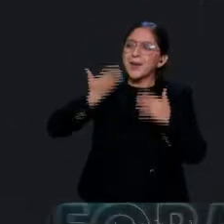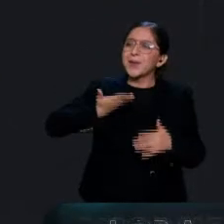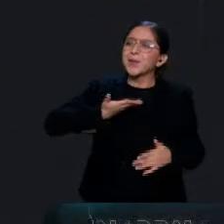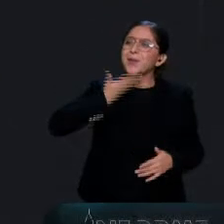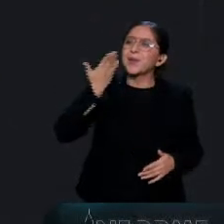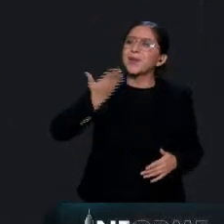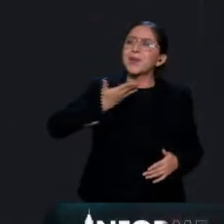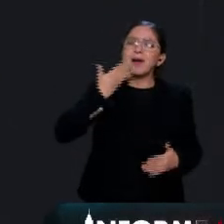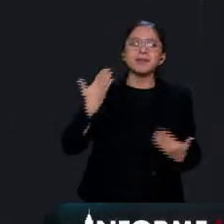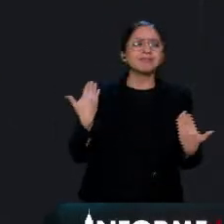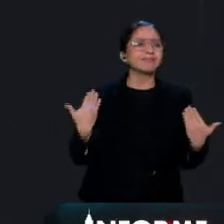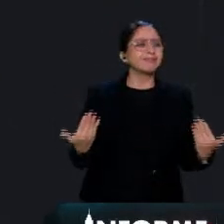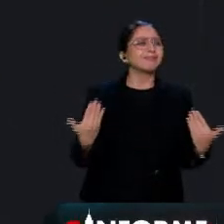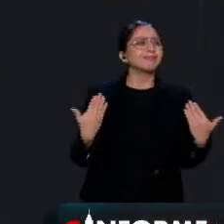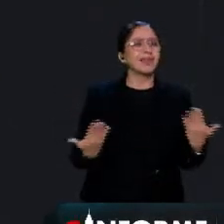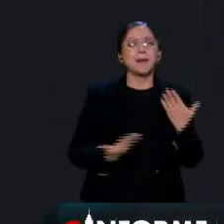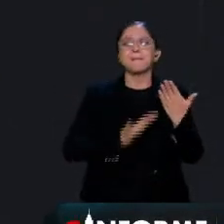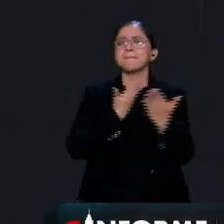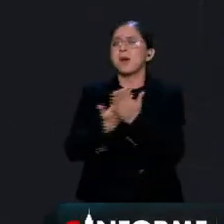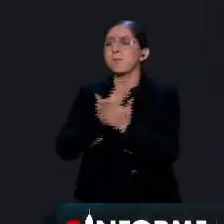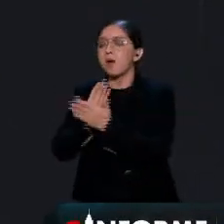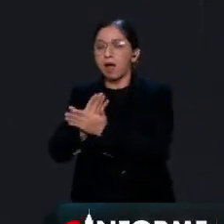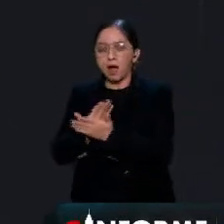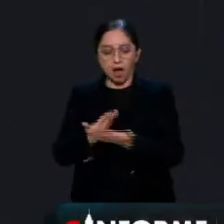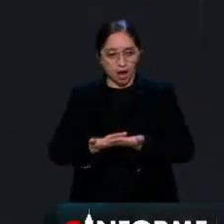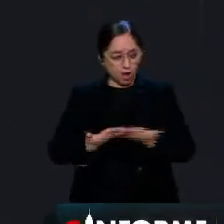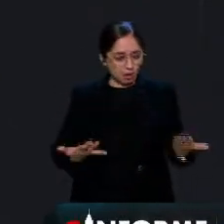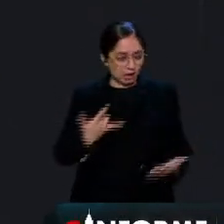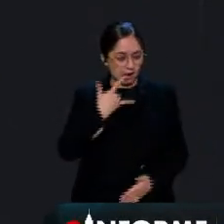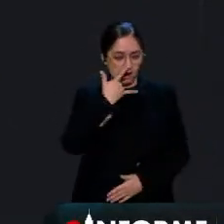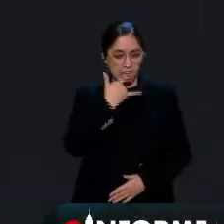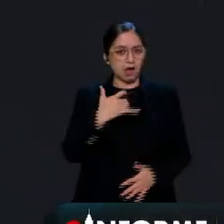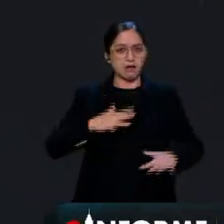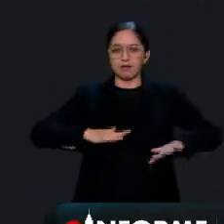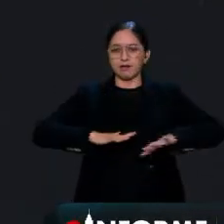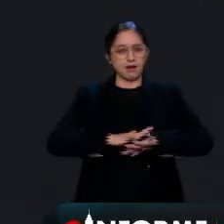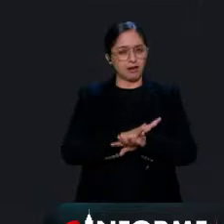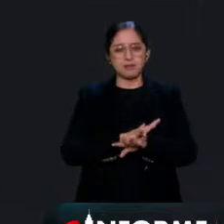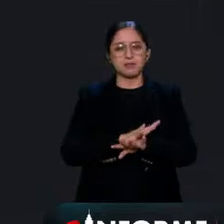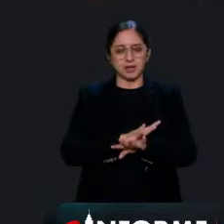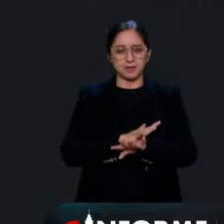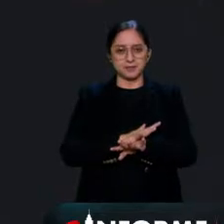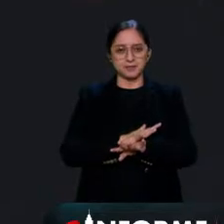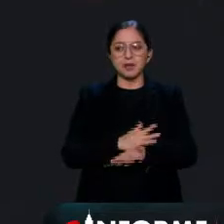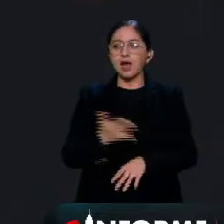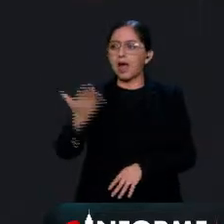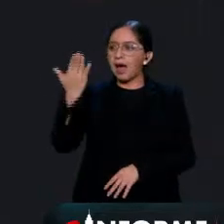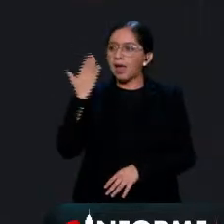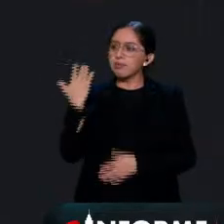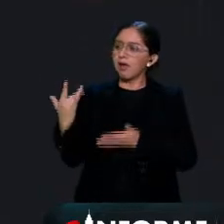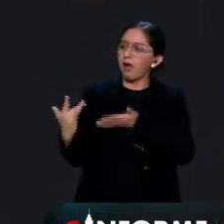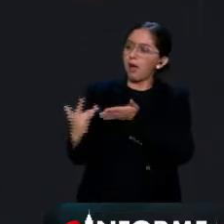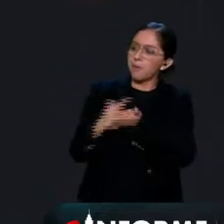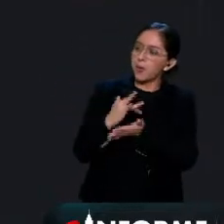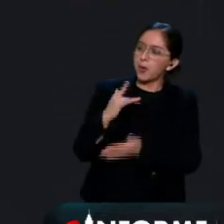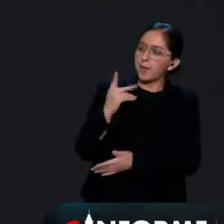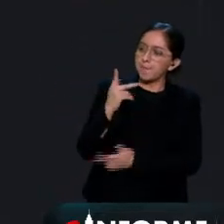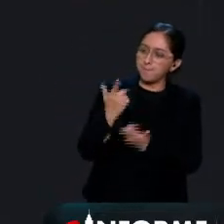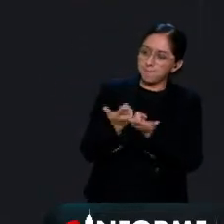estaba acostumbrado a proponer otras y por la vía panista o por la vía del PRI